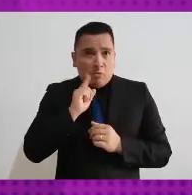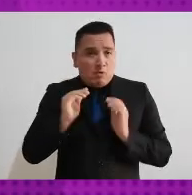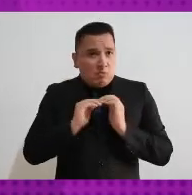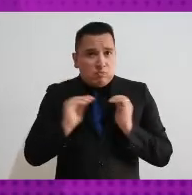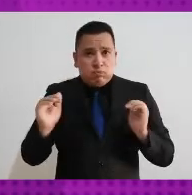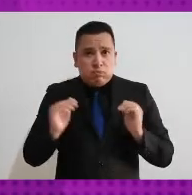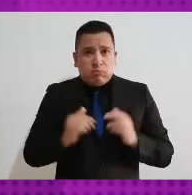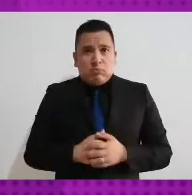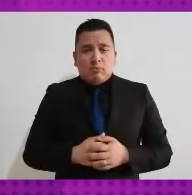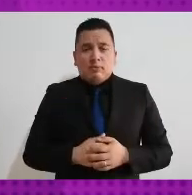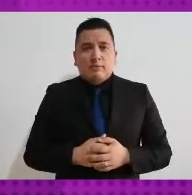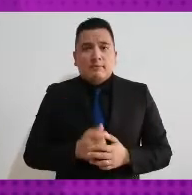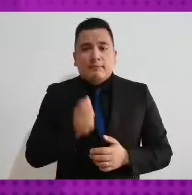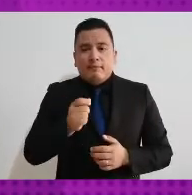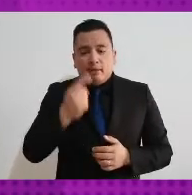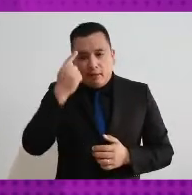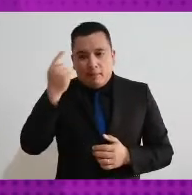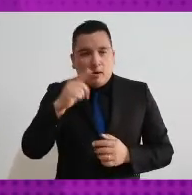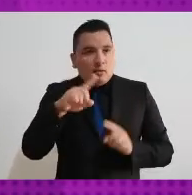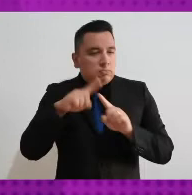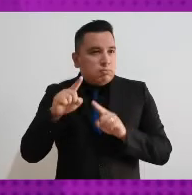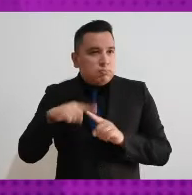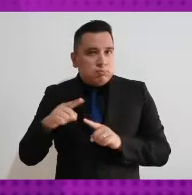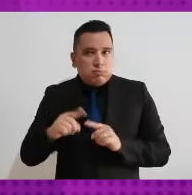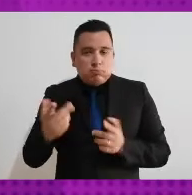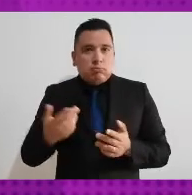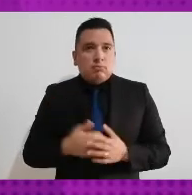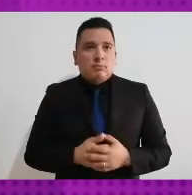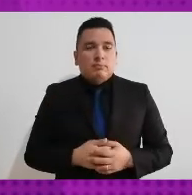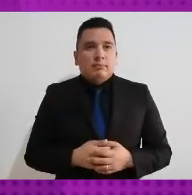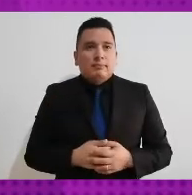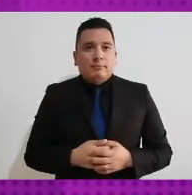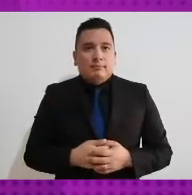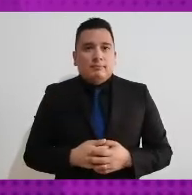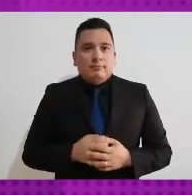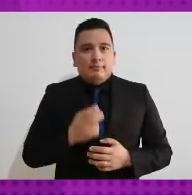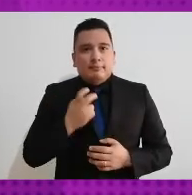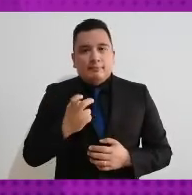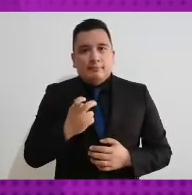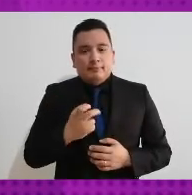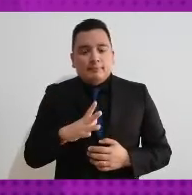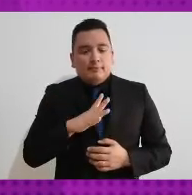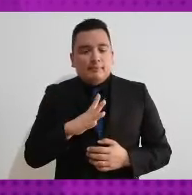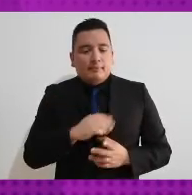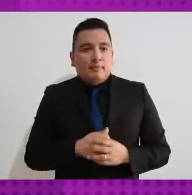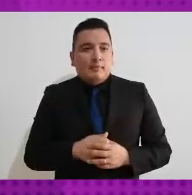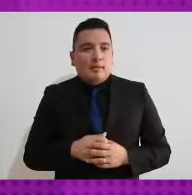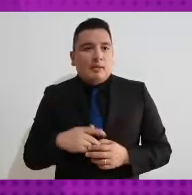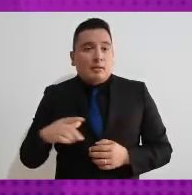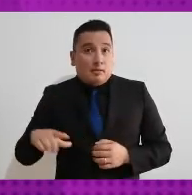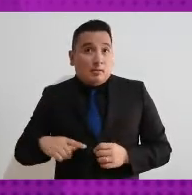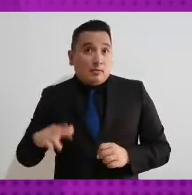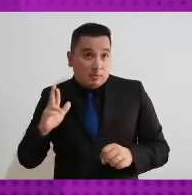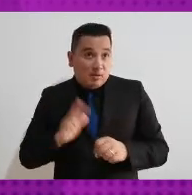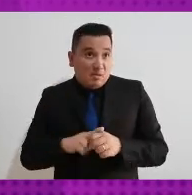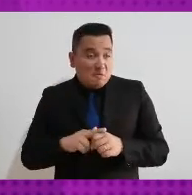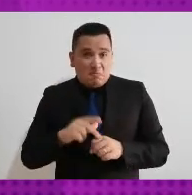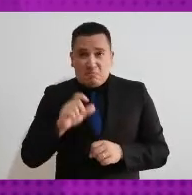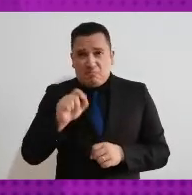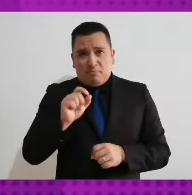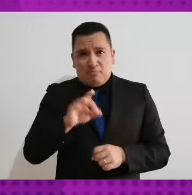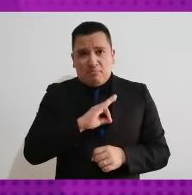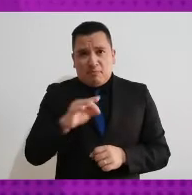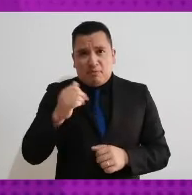distinción, pues aplicaba para cualquier cargo público y eso incluía los cargos unipersonales de las gubernaturas.